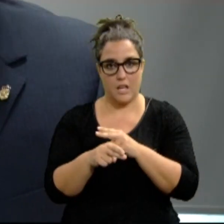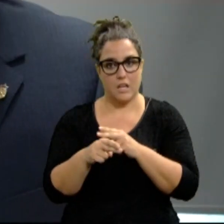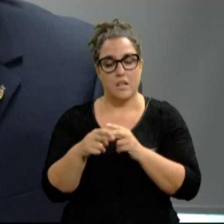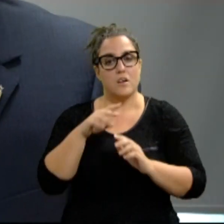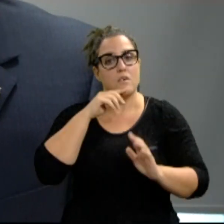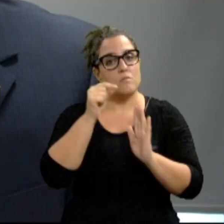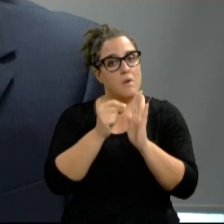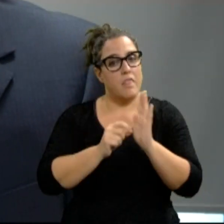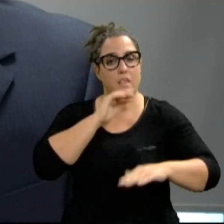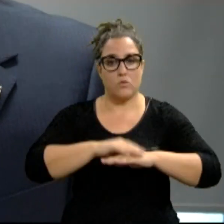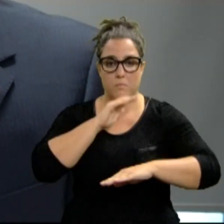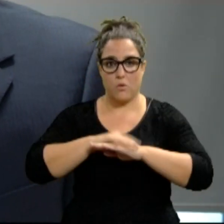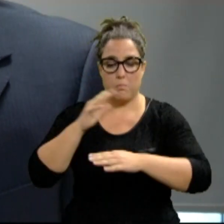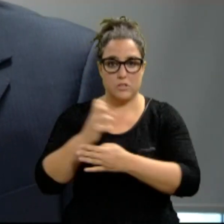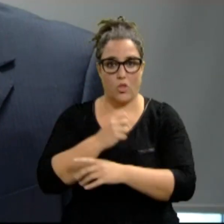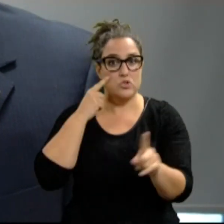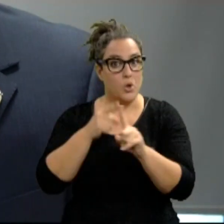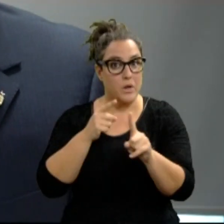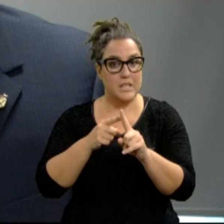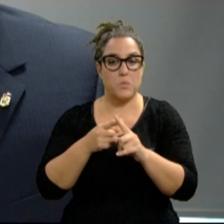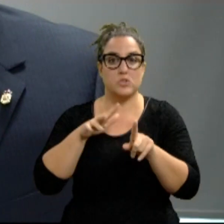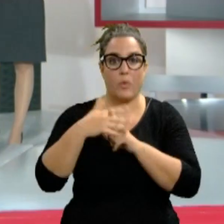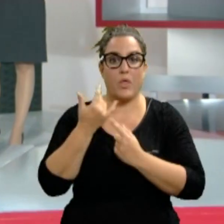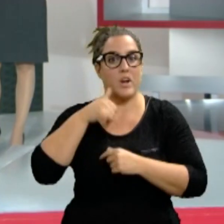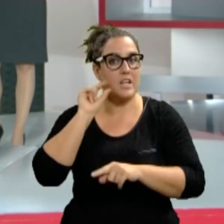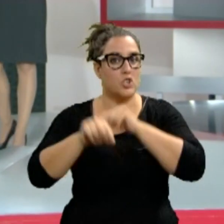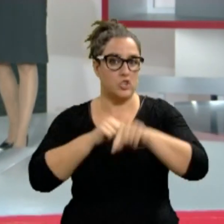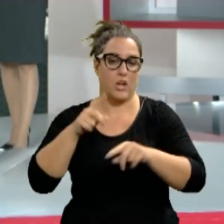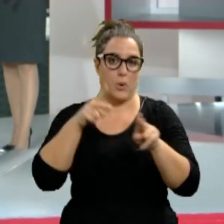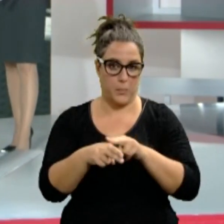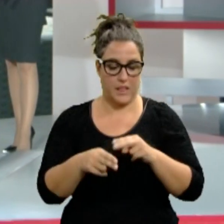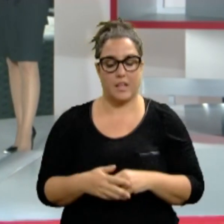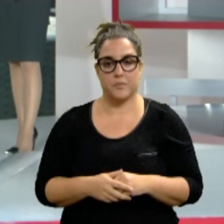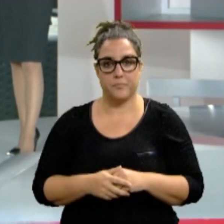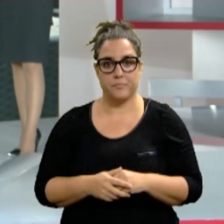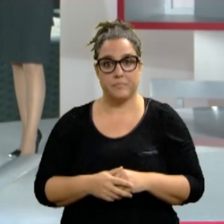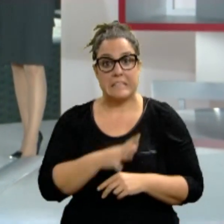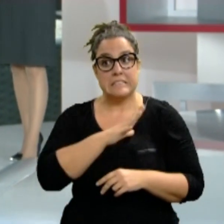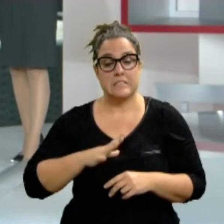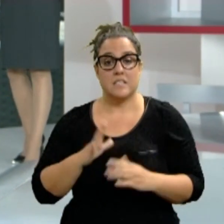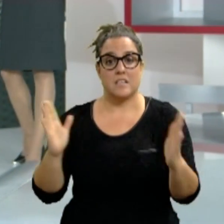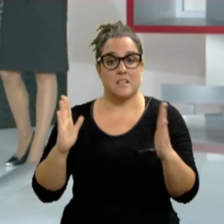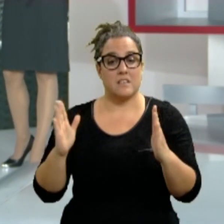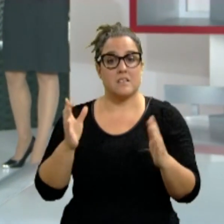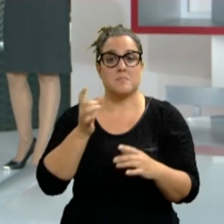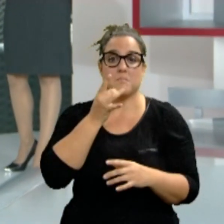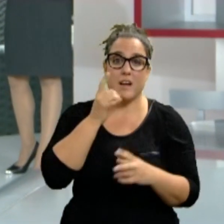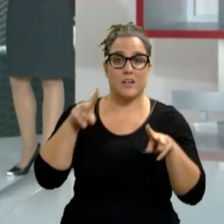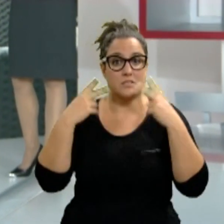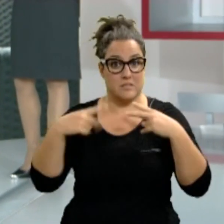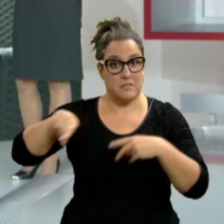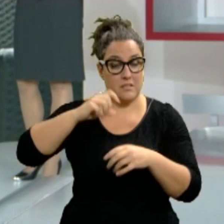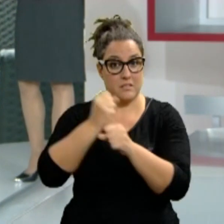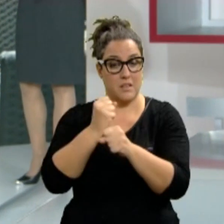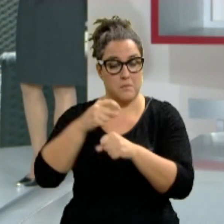De cara, como digo, a evitar que se puedan producir situaciones de riesgo de contagio. Y mientras tanto, los hosteleros siguen con sus movilizaciones. La próxima